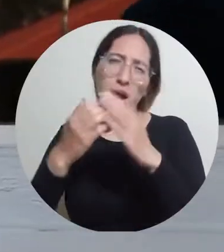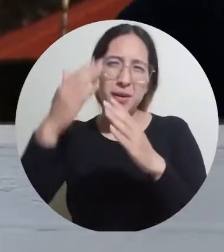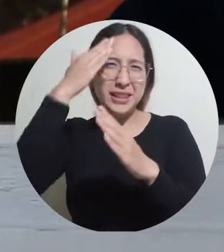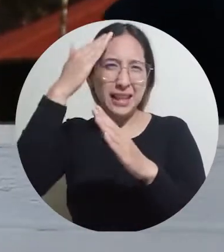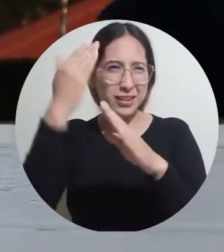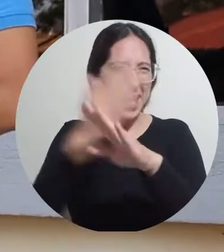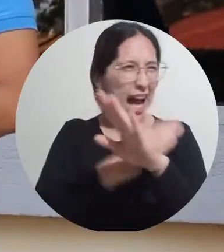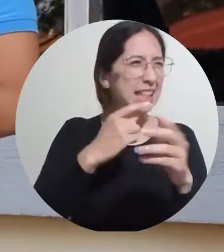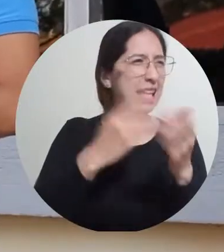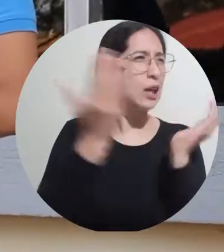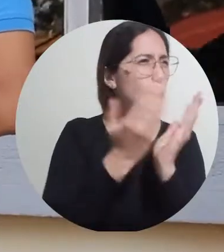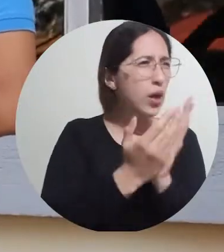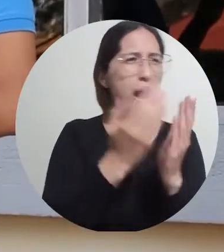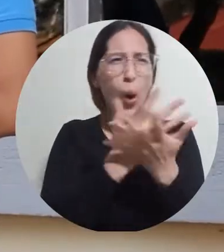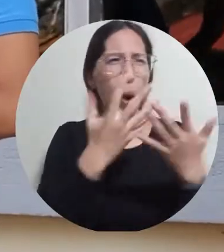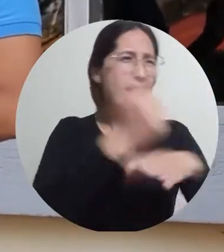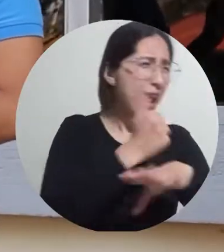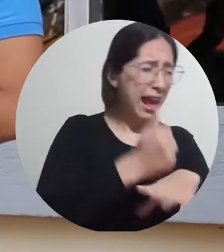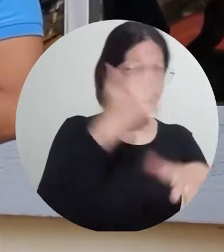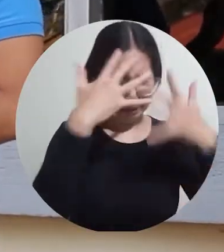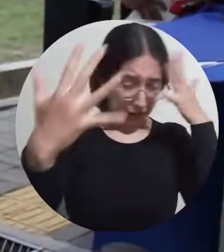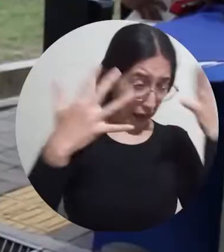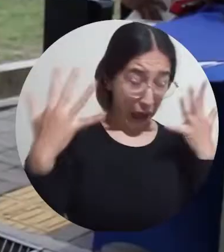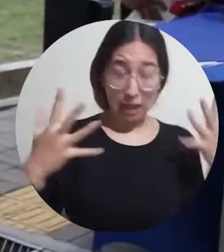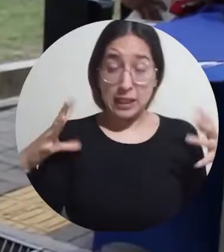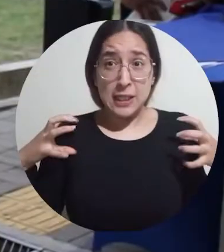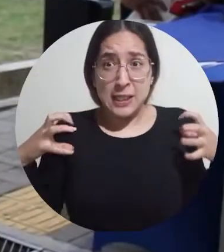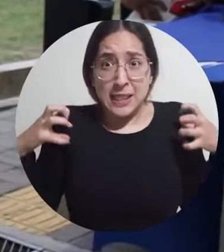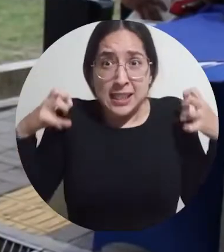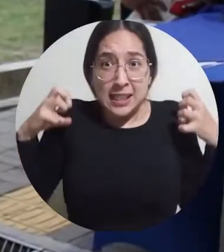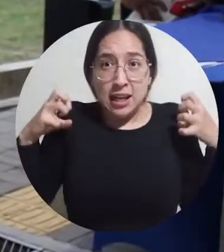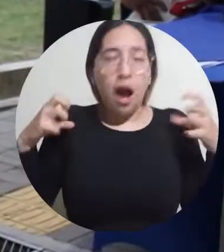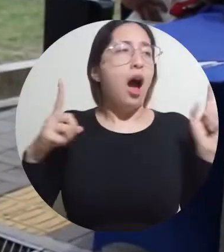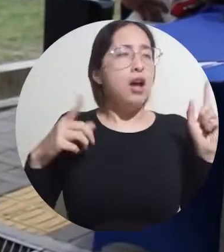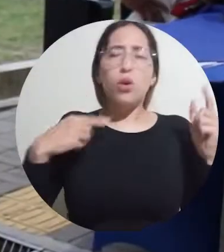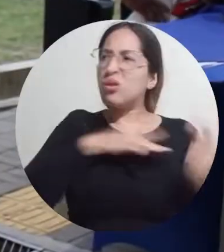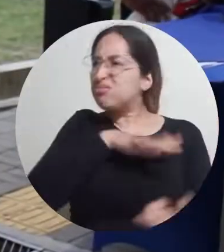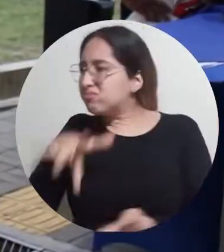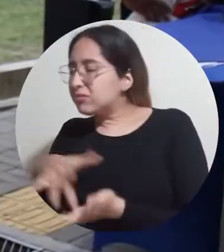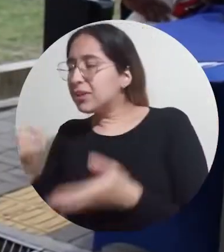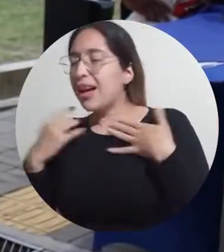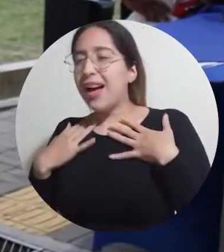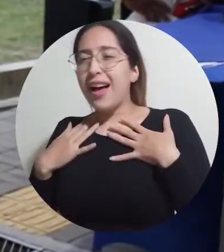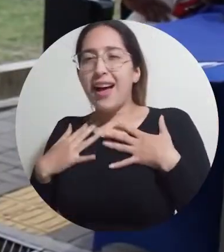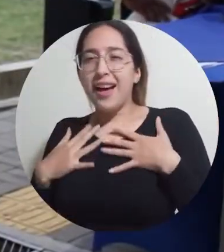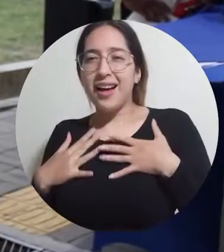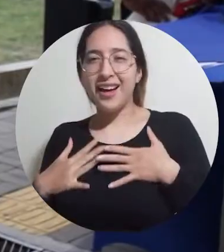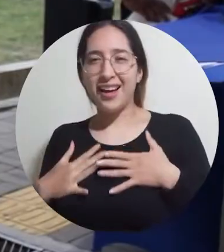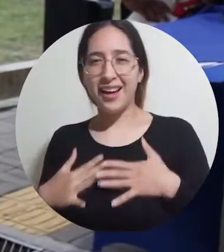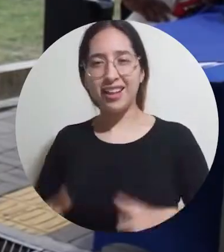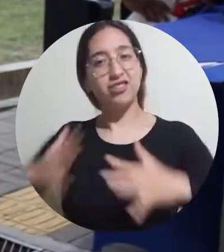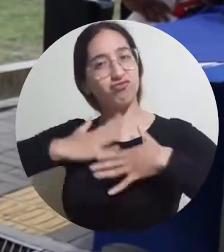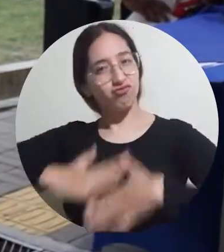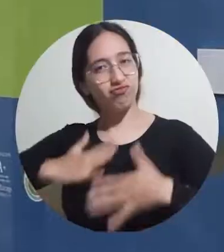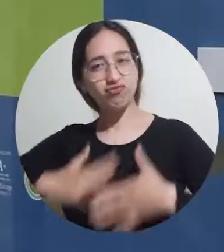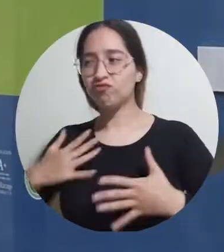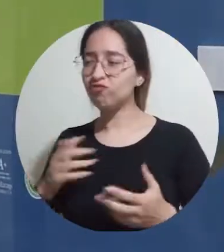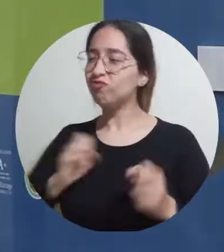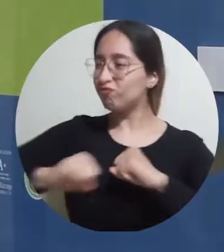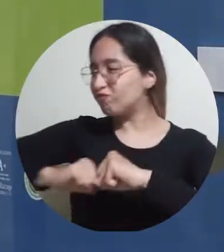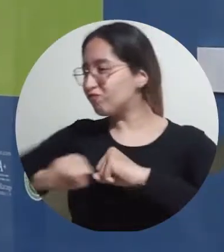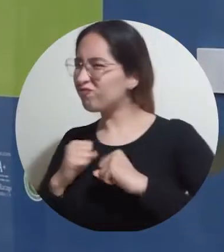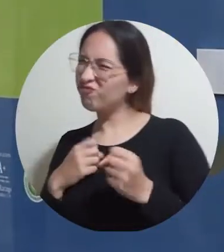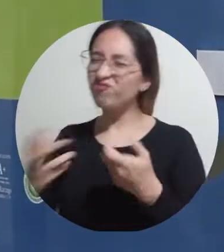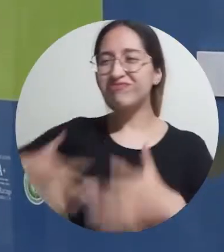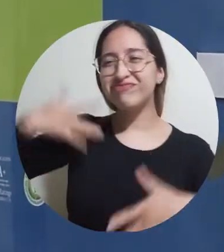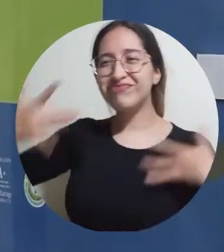liberamos de esa carga académica o de ese estrés que quizás llegamos a tener con el retorno a clases y un espacio en donde le damos también